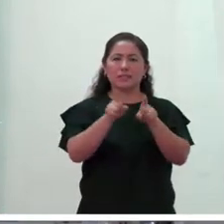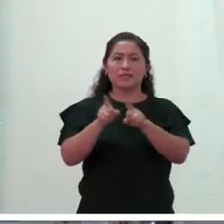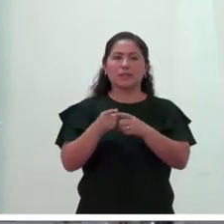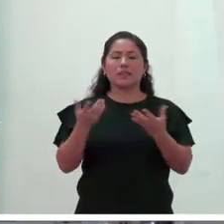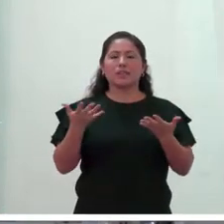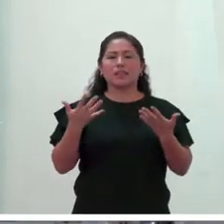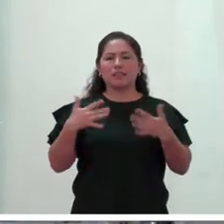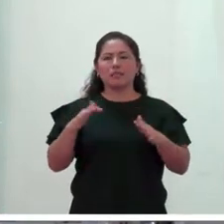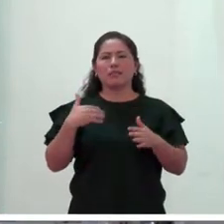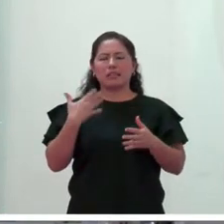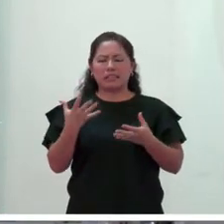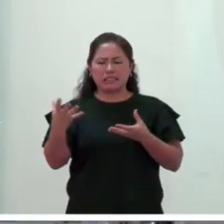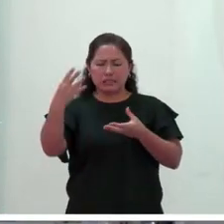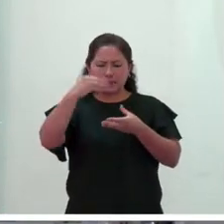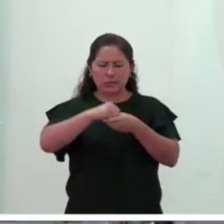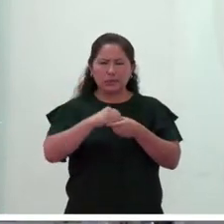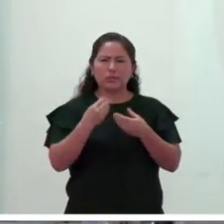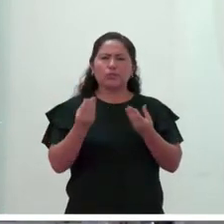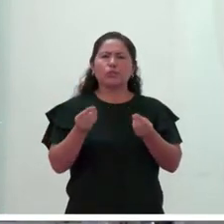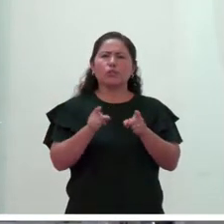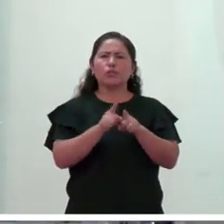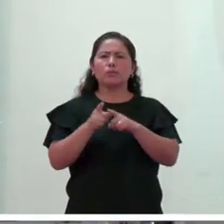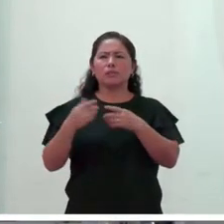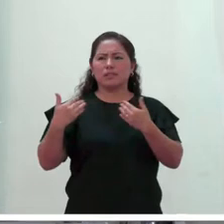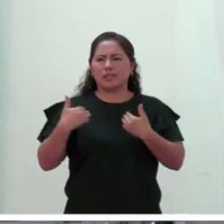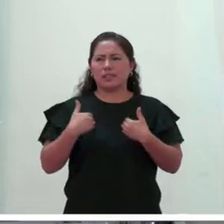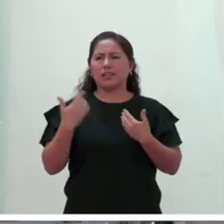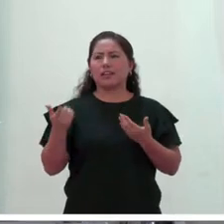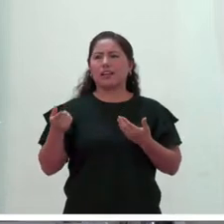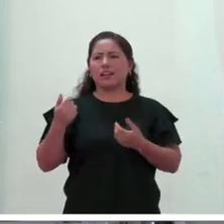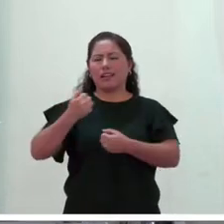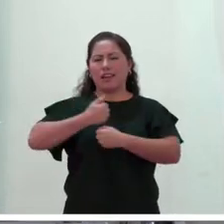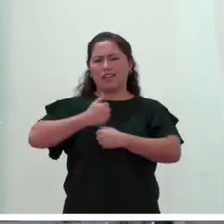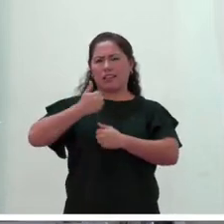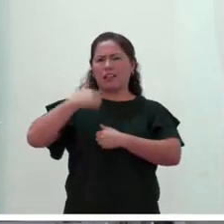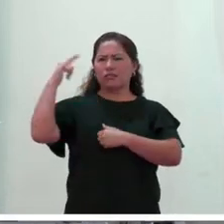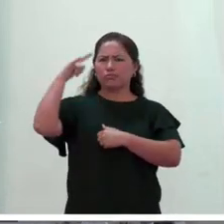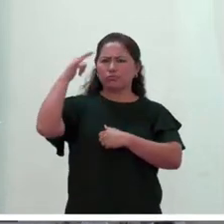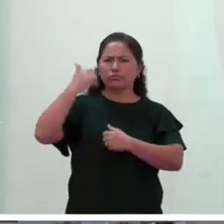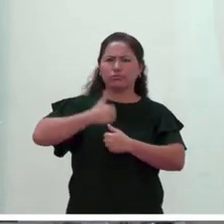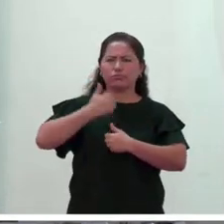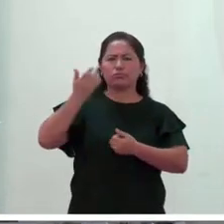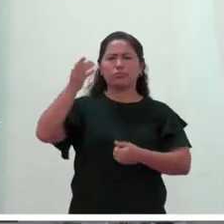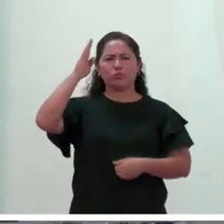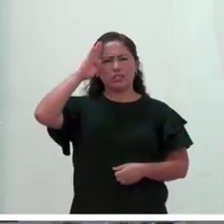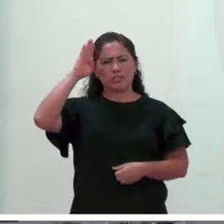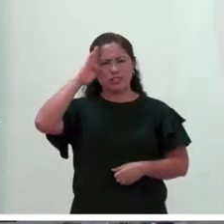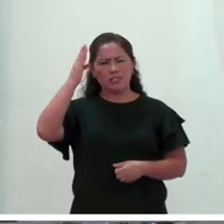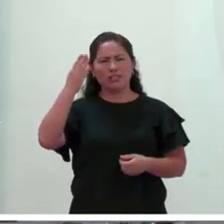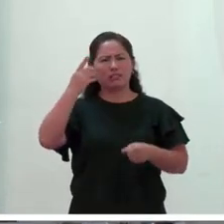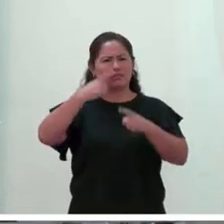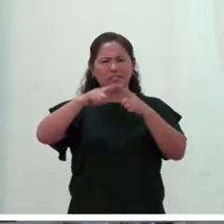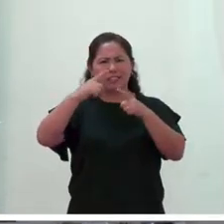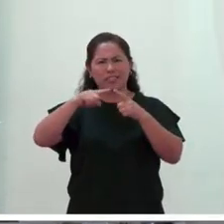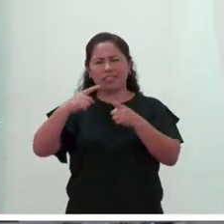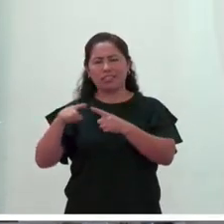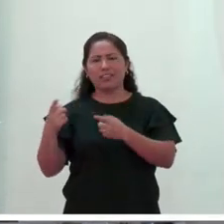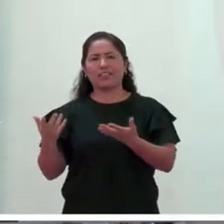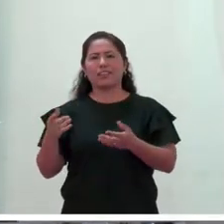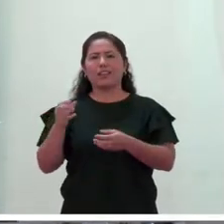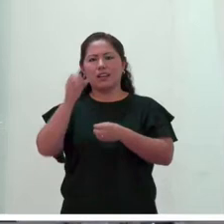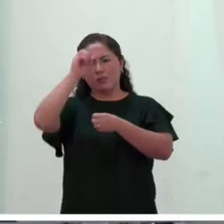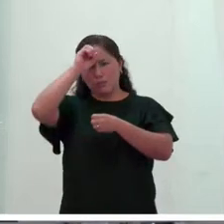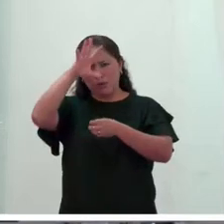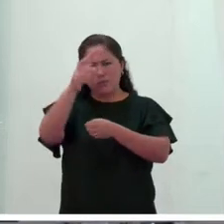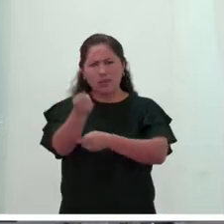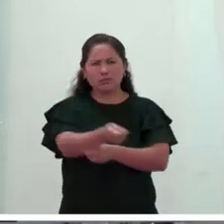haber sido incluidas, como tenemos aviadoras en el ejército, policías, etc. Cuerpo de bomberos.